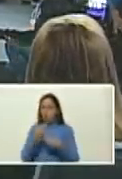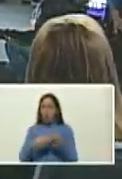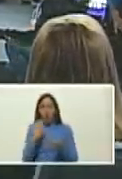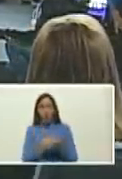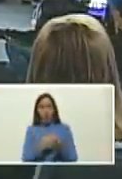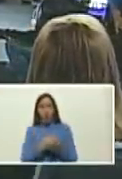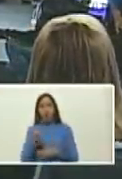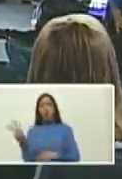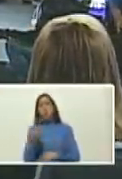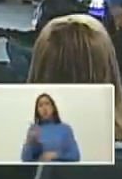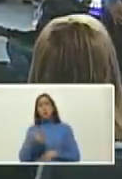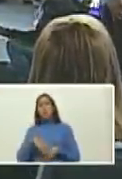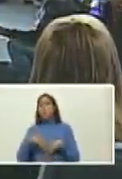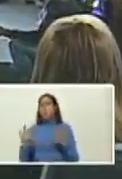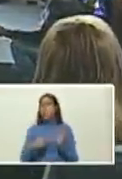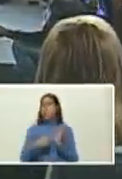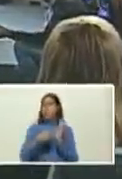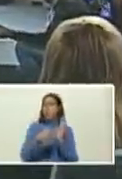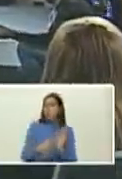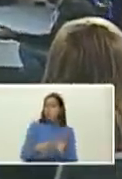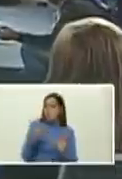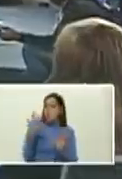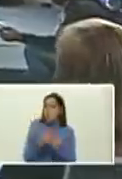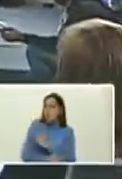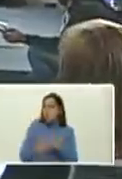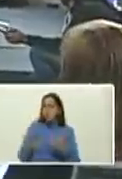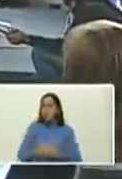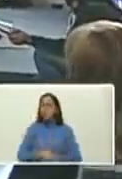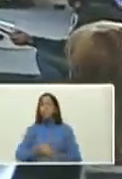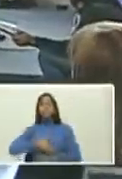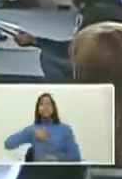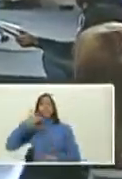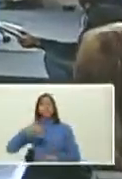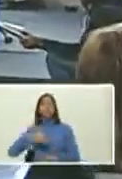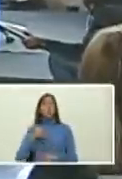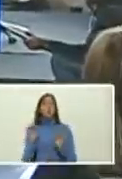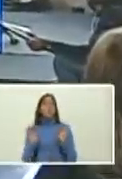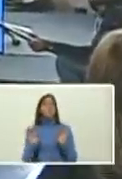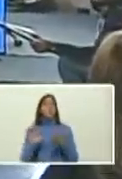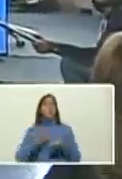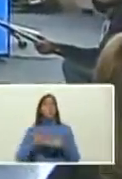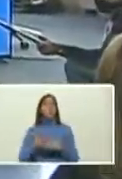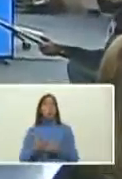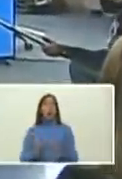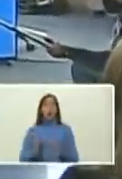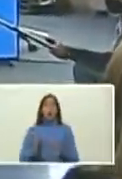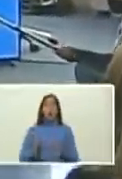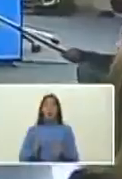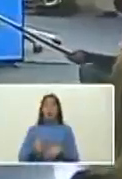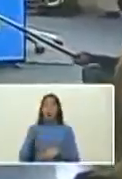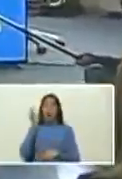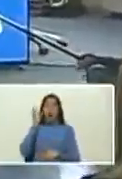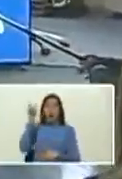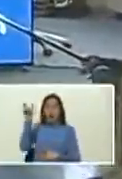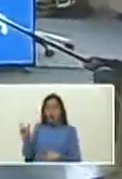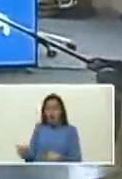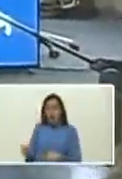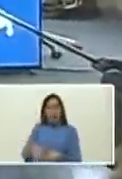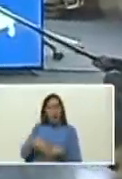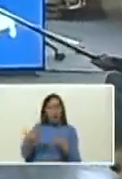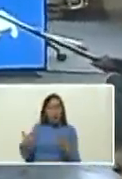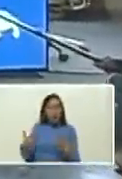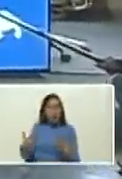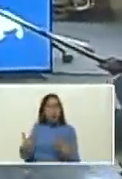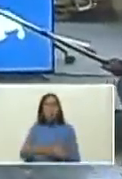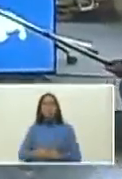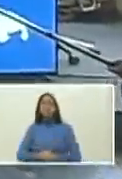y este acto reviste además una sensibilidad muy particular porque la ganadora del premio Rómulo Gallegos presidente